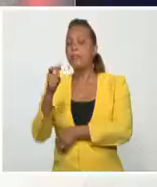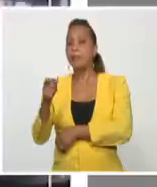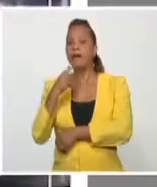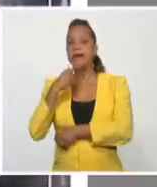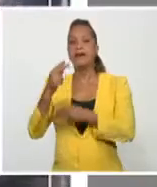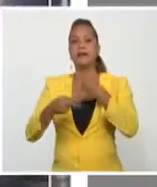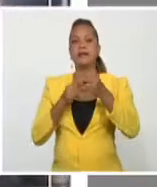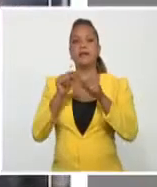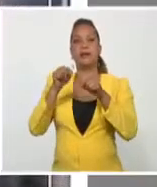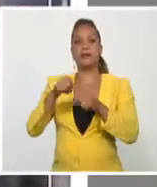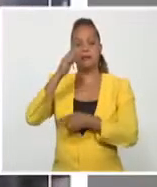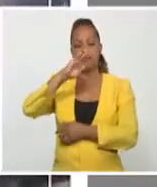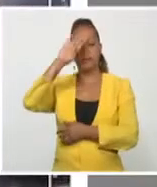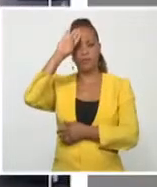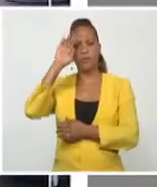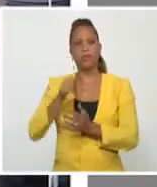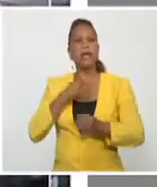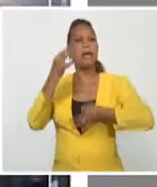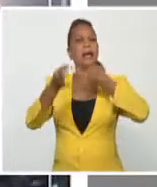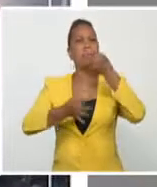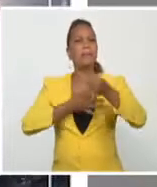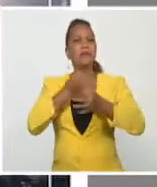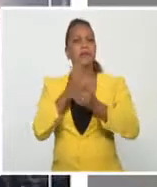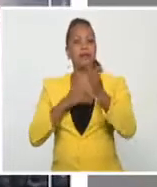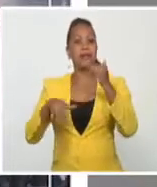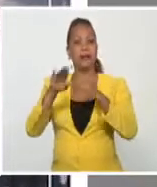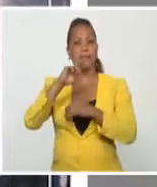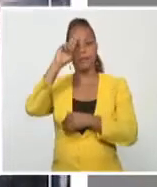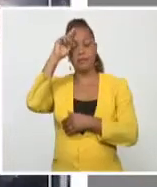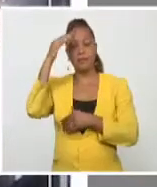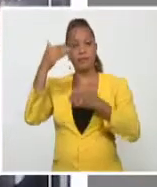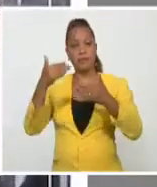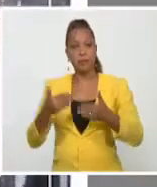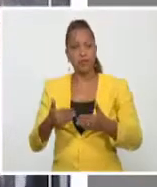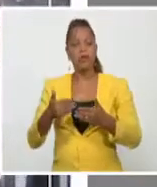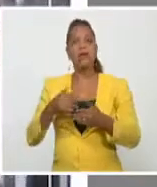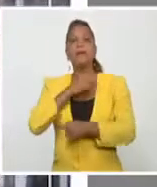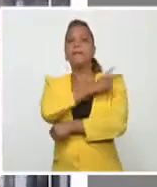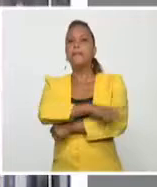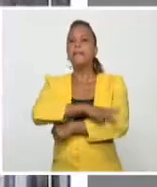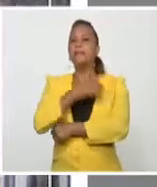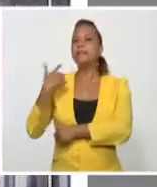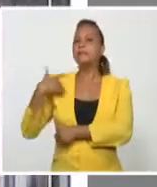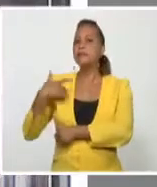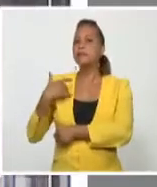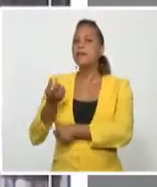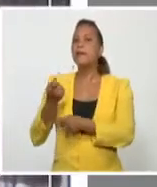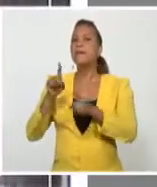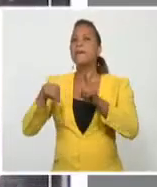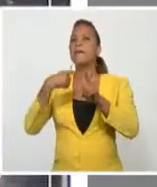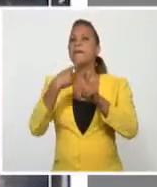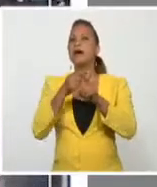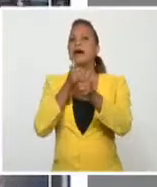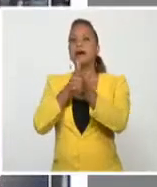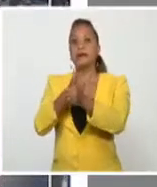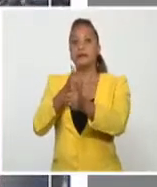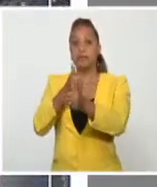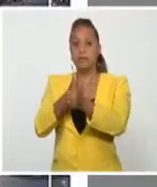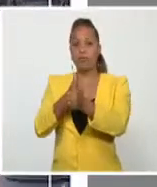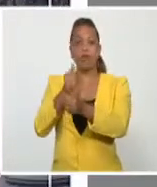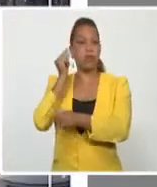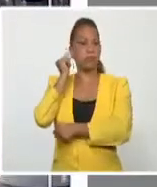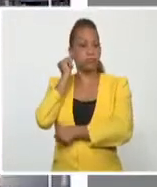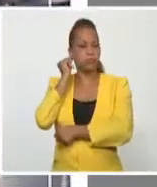las Antillas. El mandatario refirió que la ministra de Salud de Argentina, Carla Bisotti, y la asesora presidencial Cecilia Nicolini